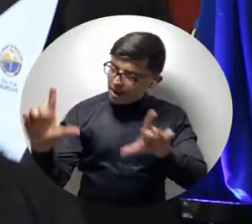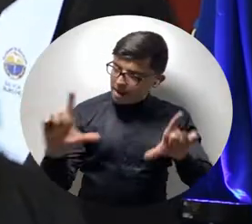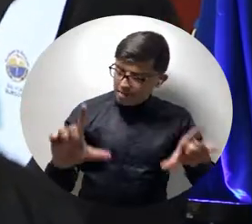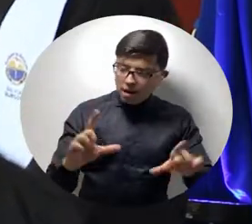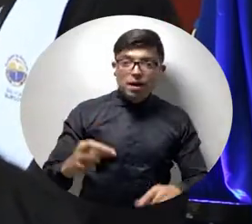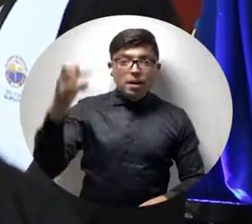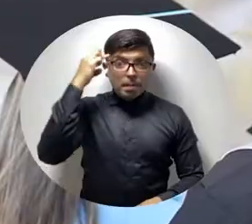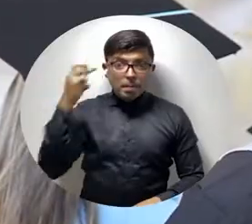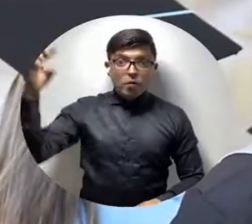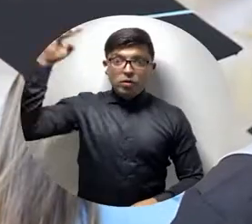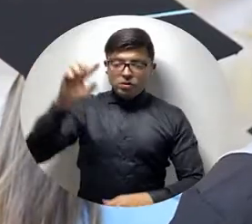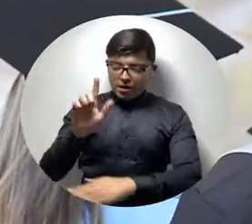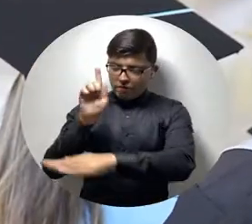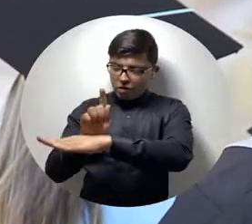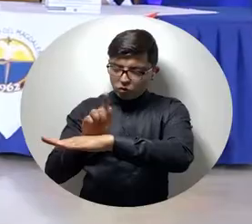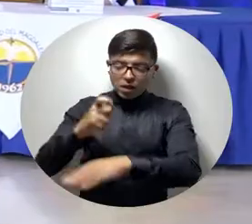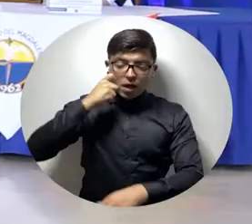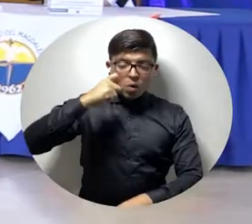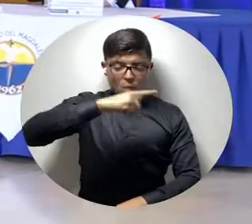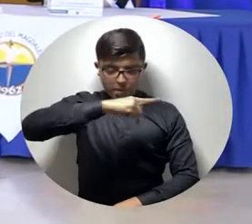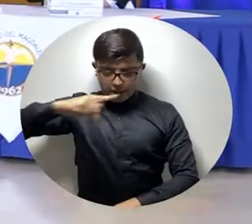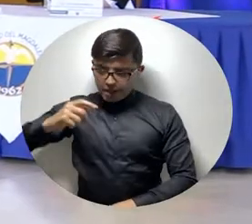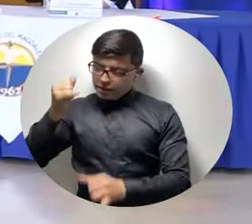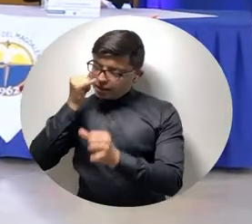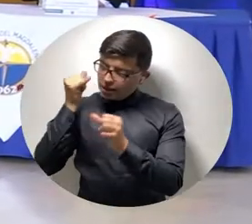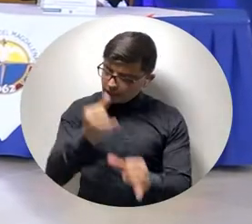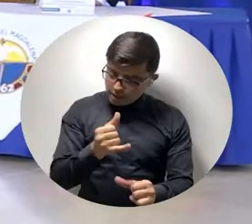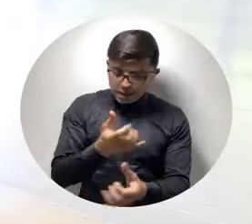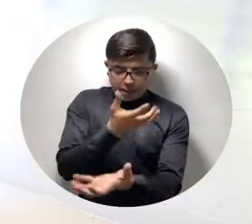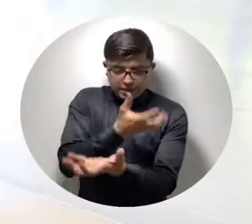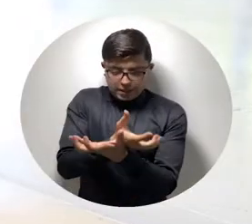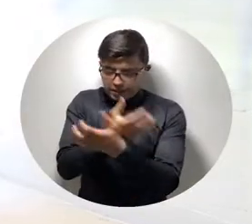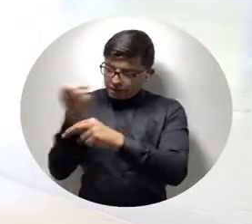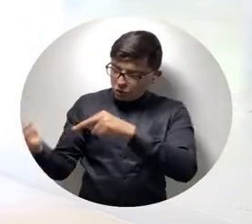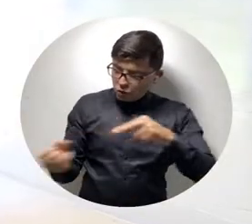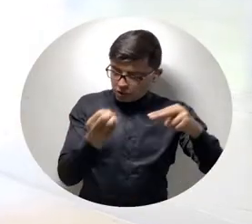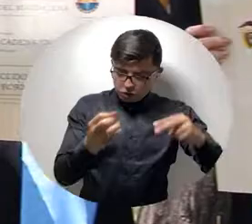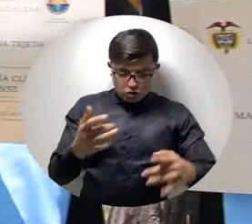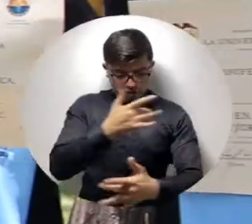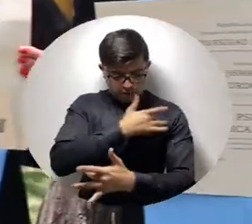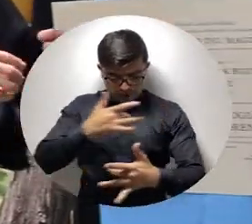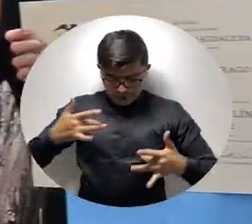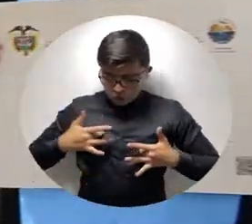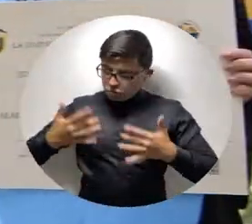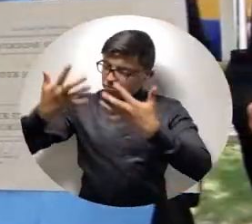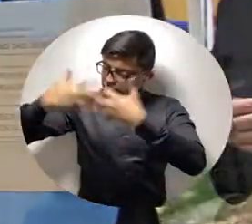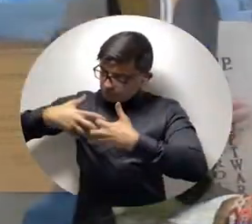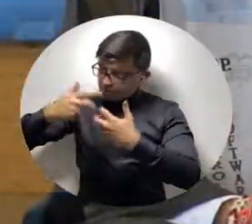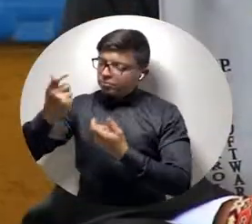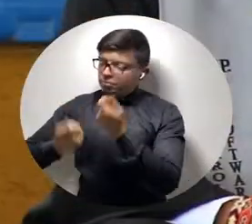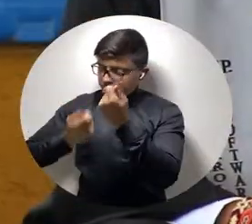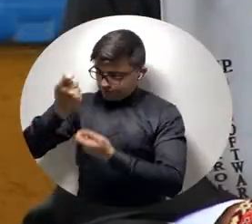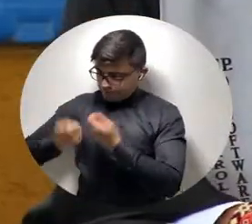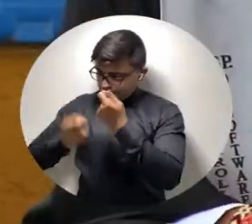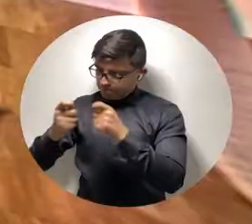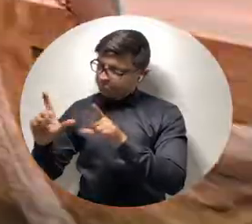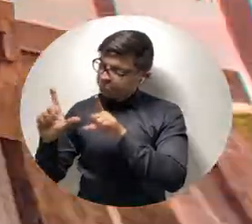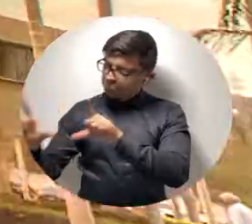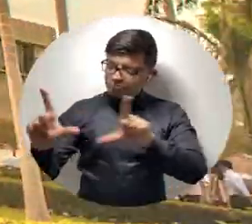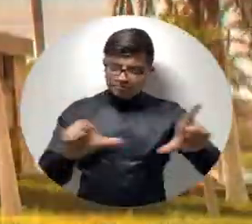profesionales de las Facultades de Humanidades, Ingeniería y Ciencias de la Educación, de la Salud y Empresariales y Económicas.